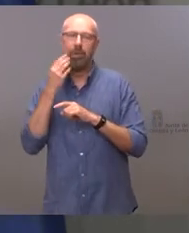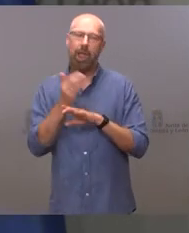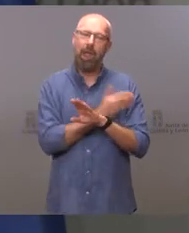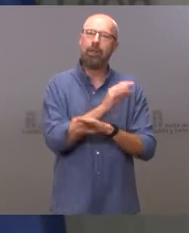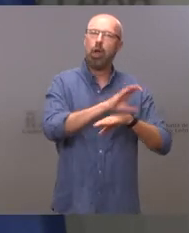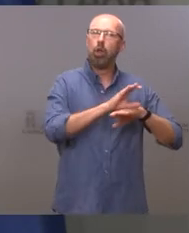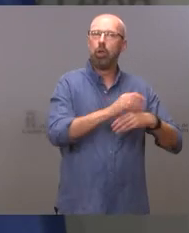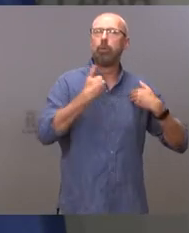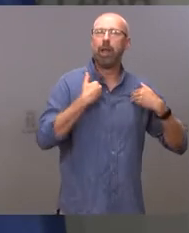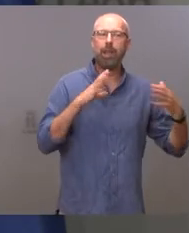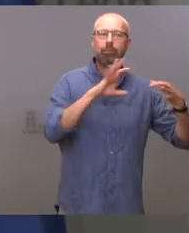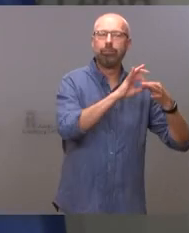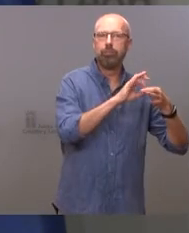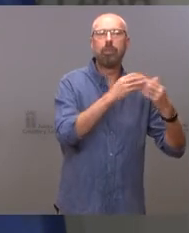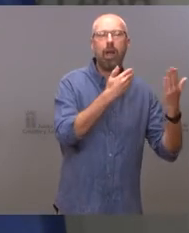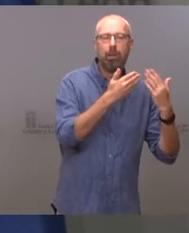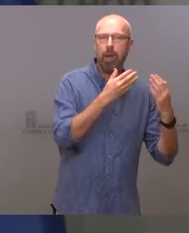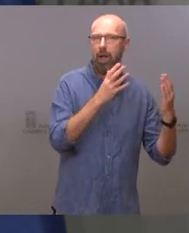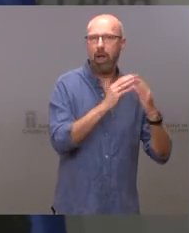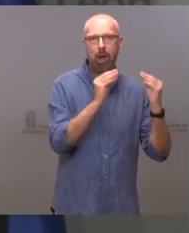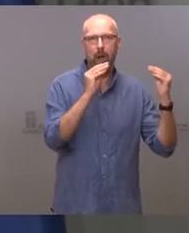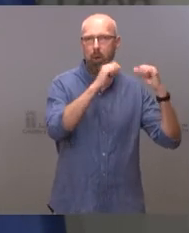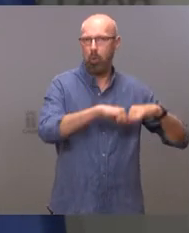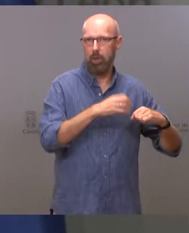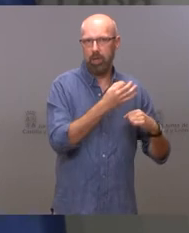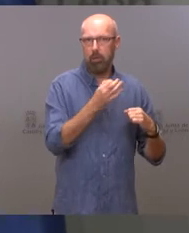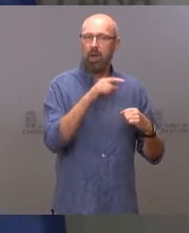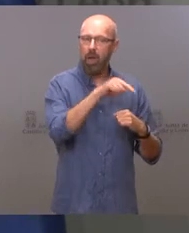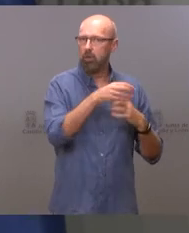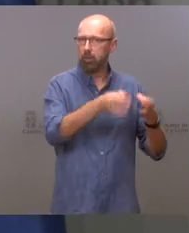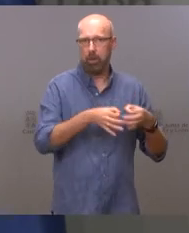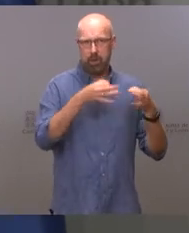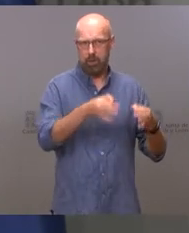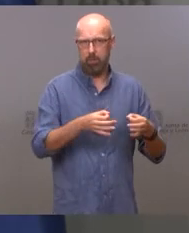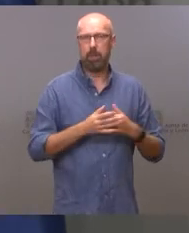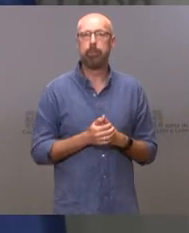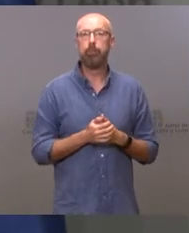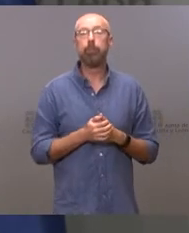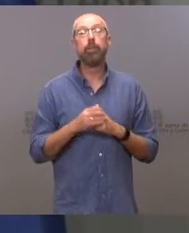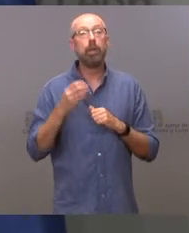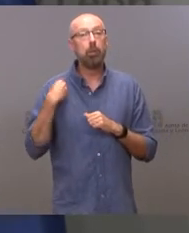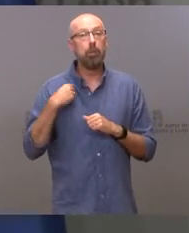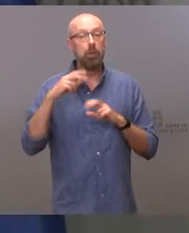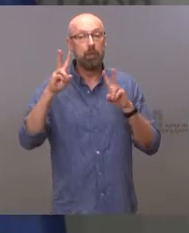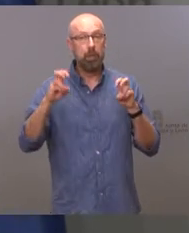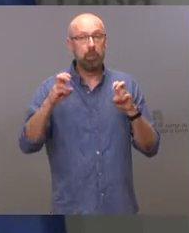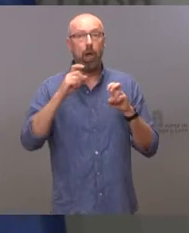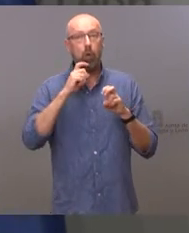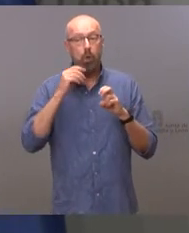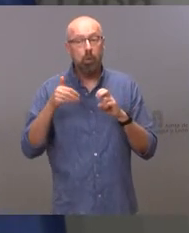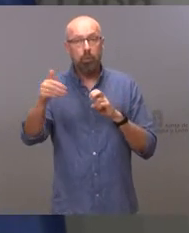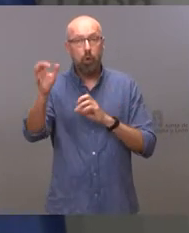a las consejerías. Y de hecho, así ha sido y así es siempre. Sobre si se sabe cómo se va a quedar.